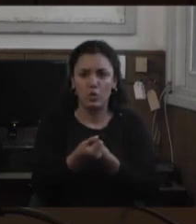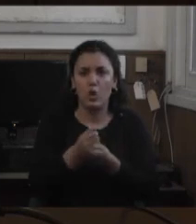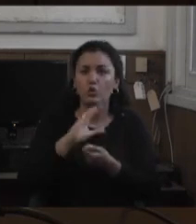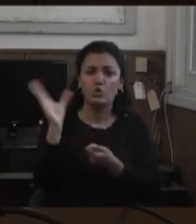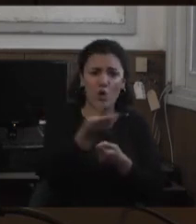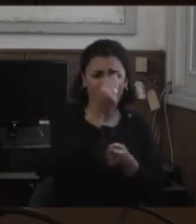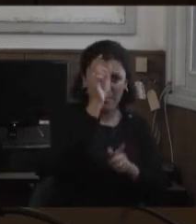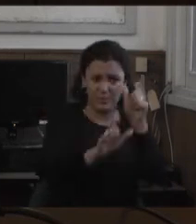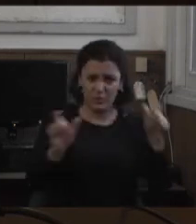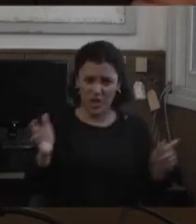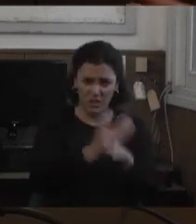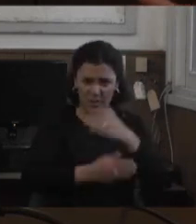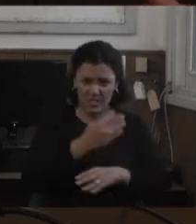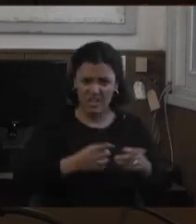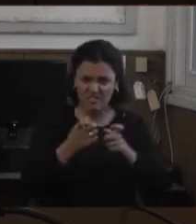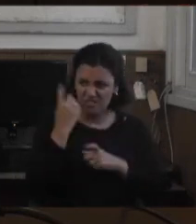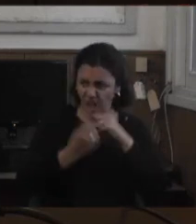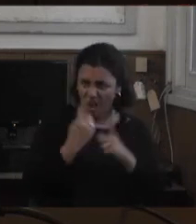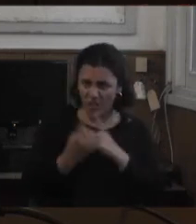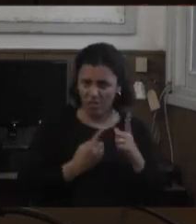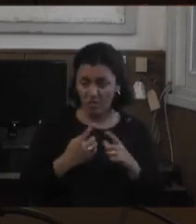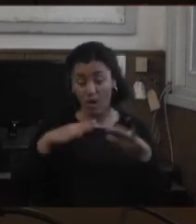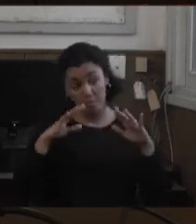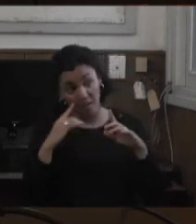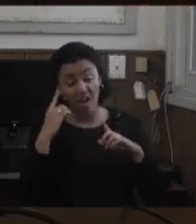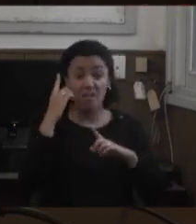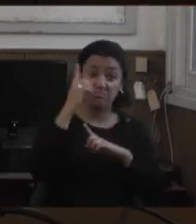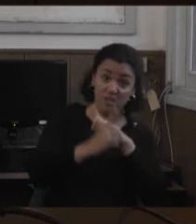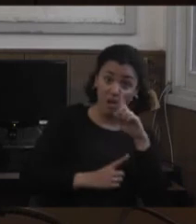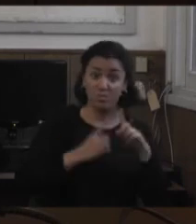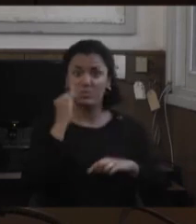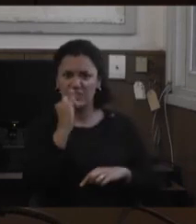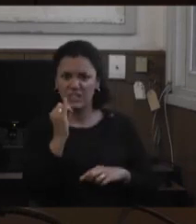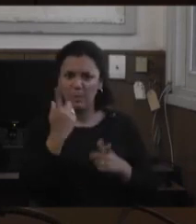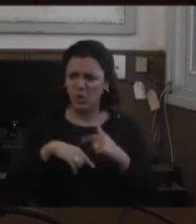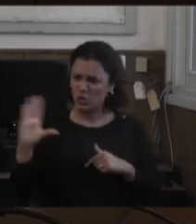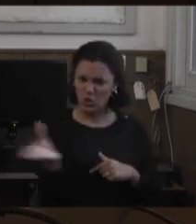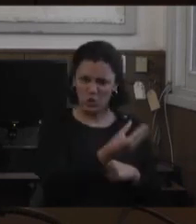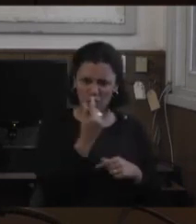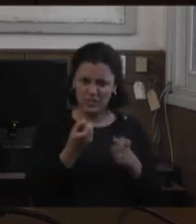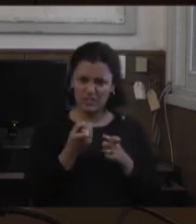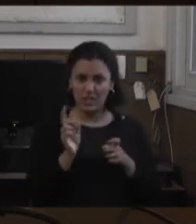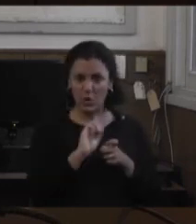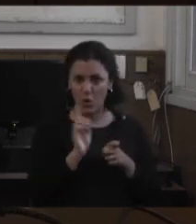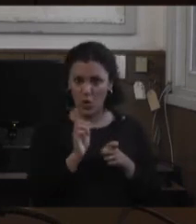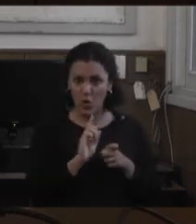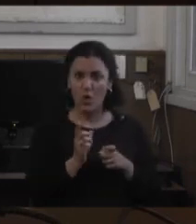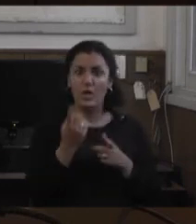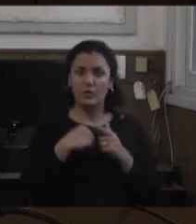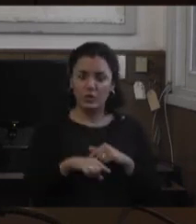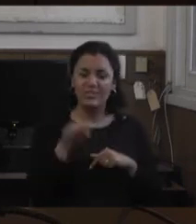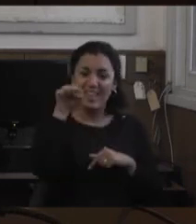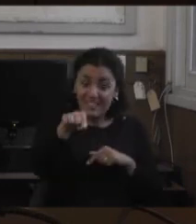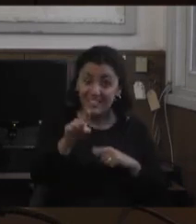discapacidad necesita algo no todos capaz que algunos ese alguno que en realidad lo que puede hacer es identificar qué necesita